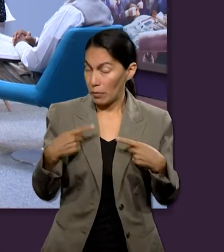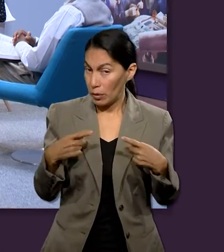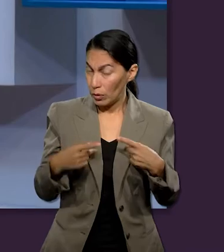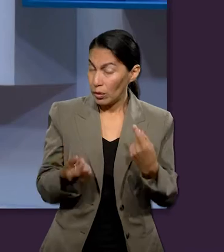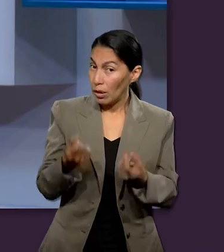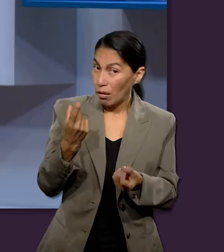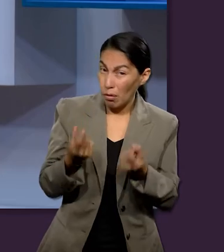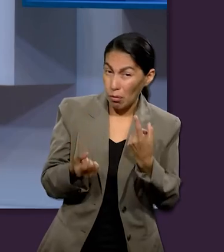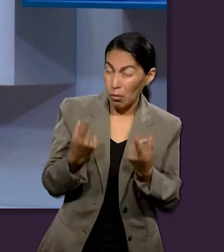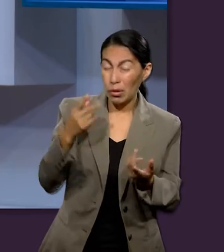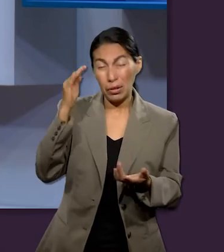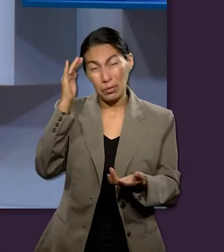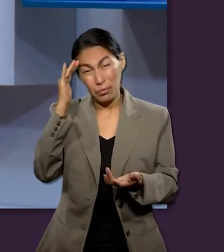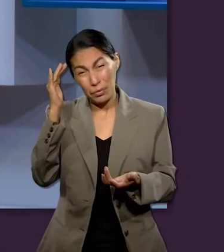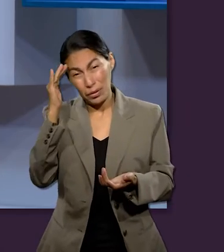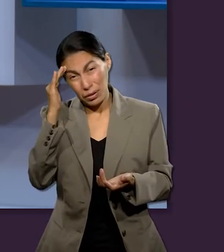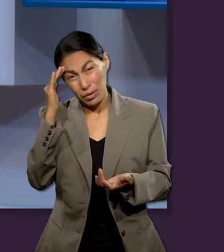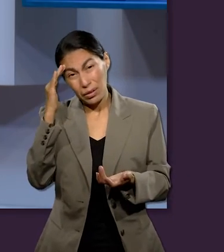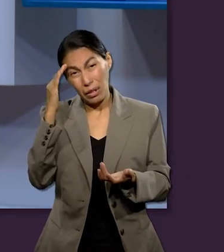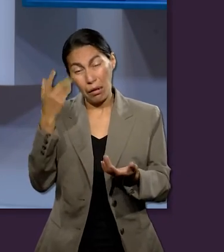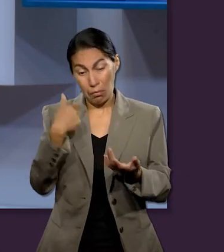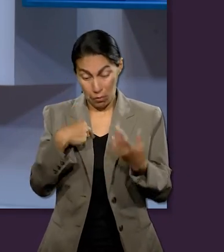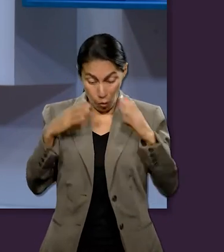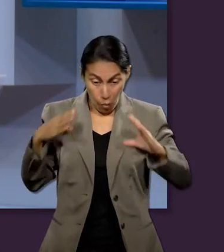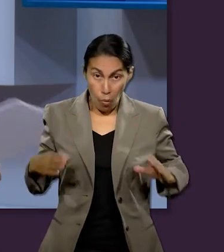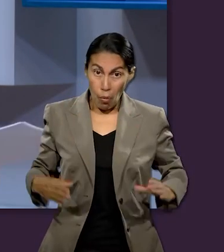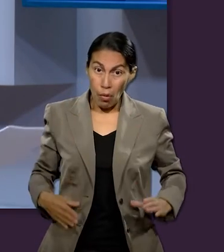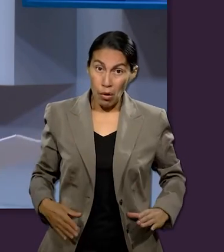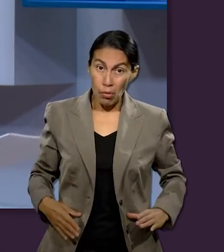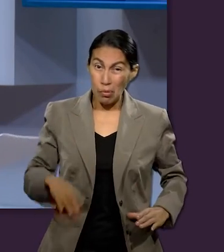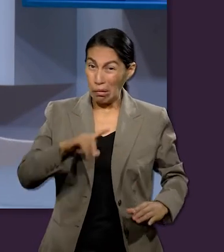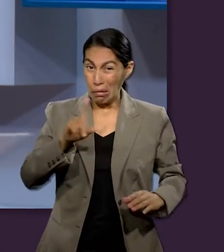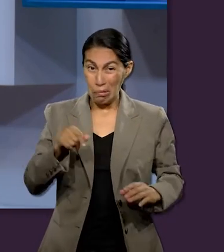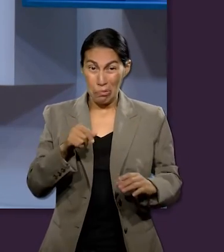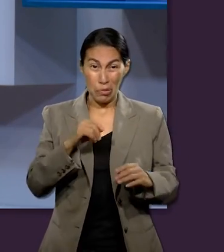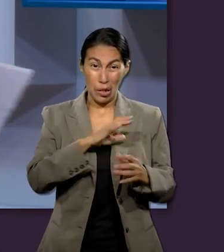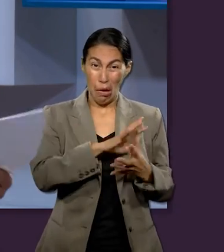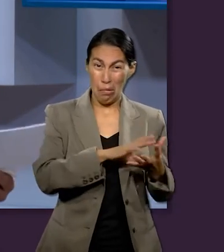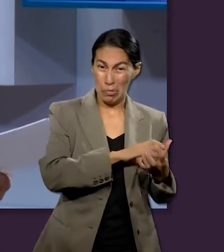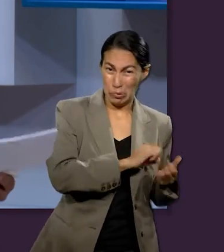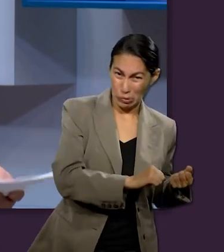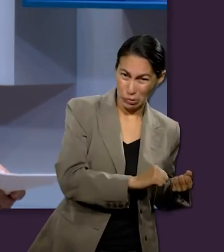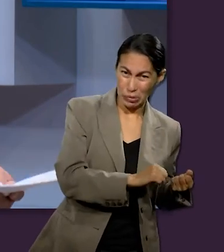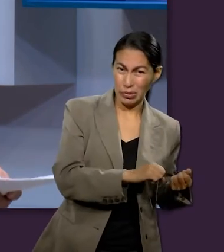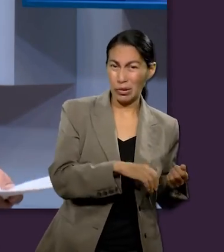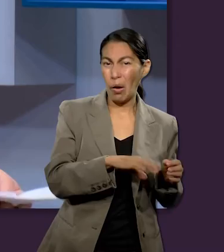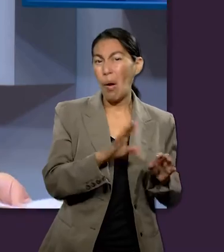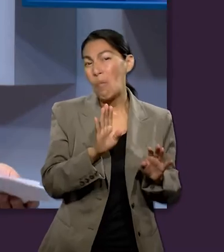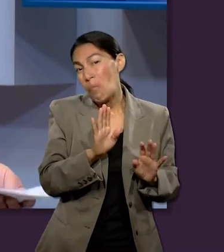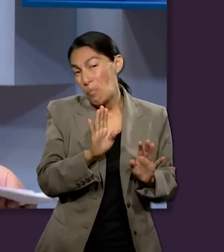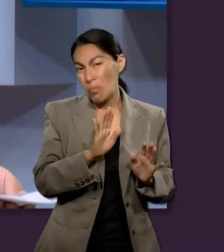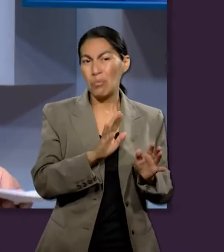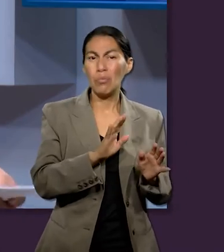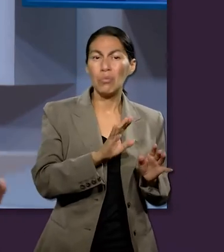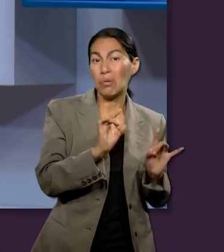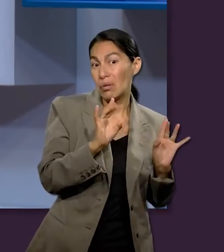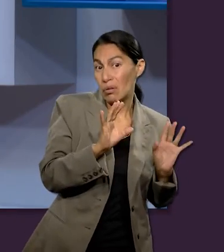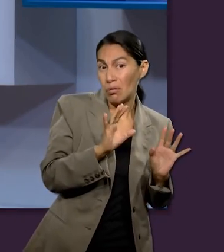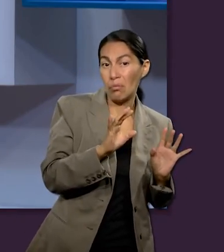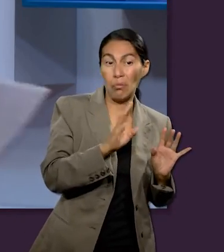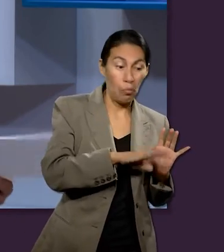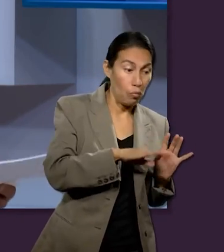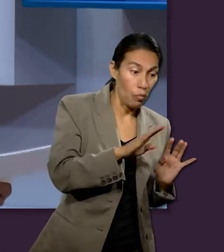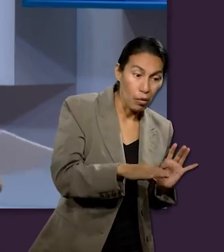vista, hay algunas personas que piensan que nuestros cuerpos al final van a ser destruidos por la muerte